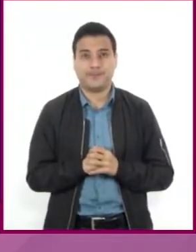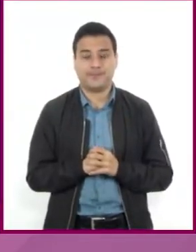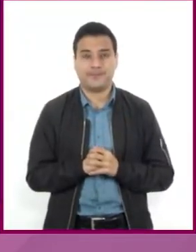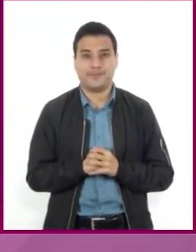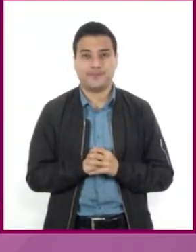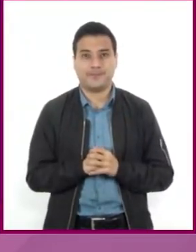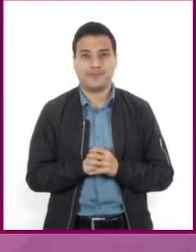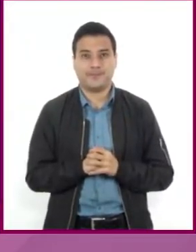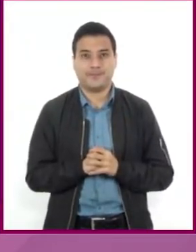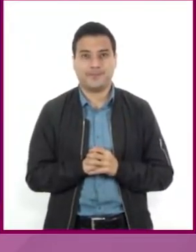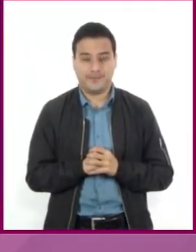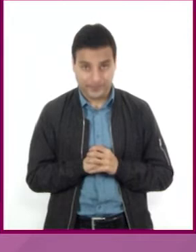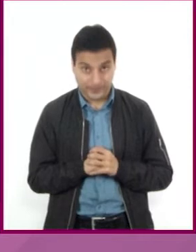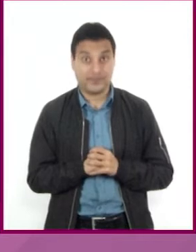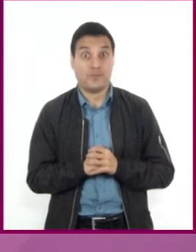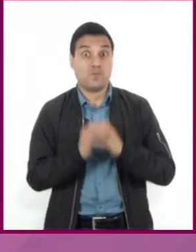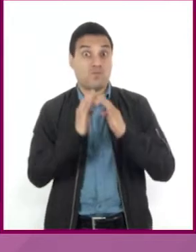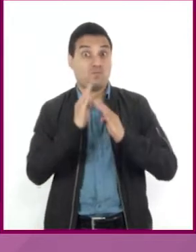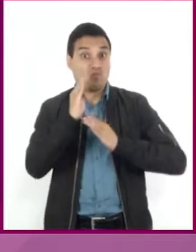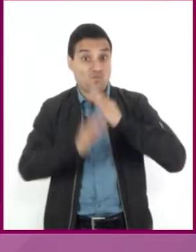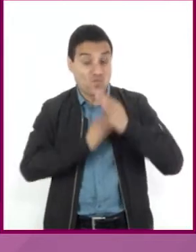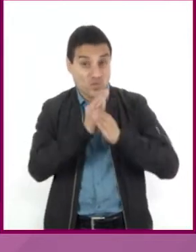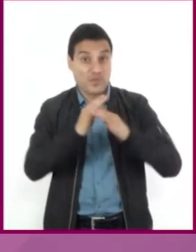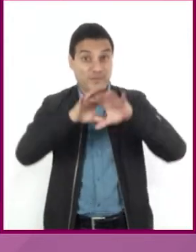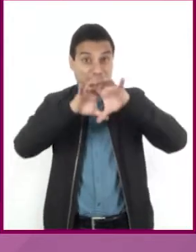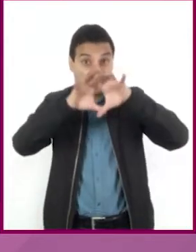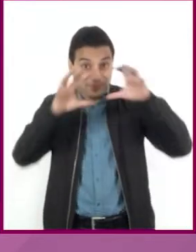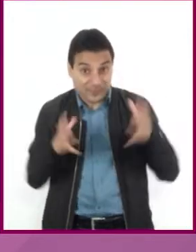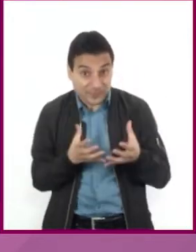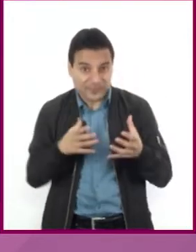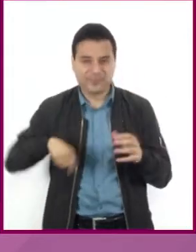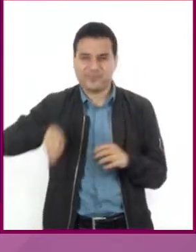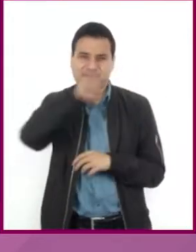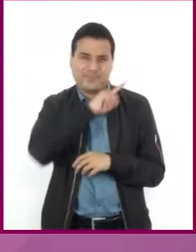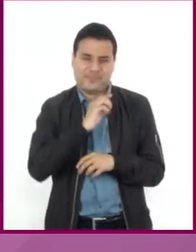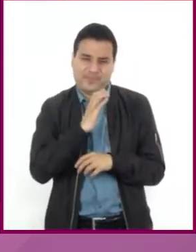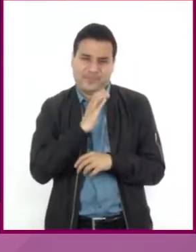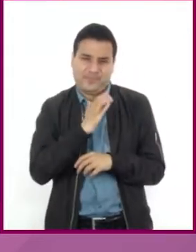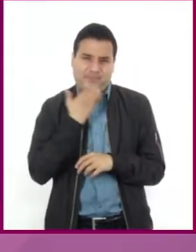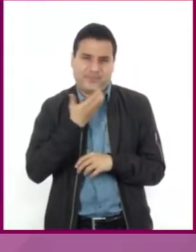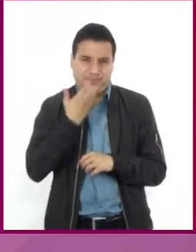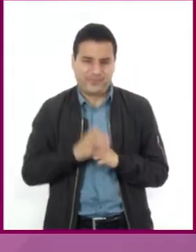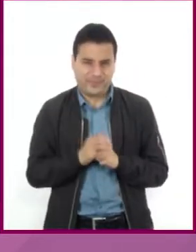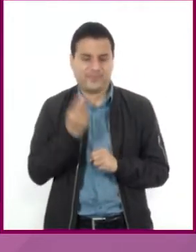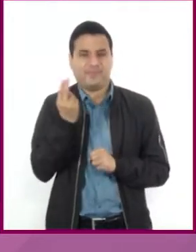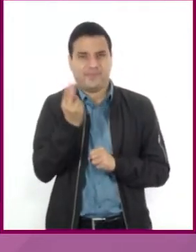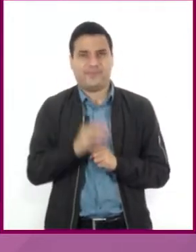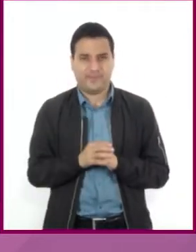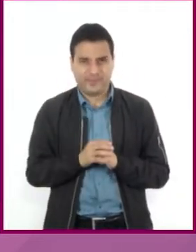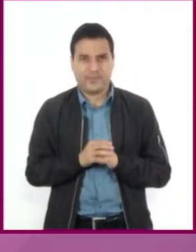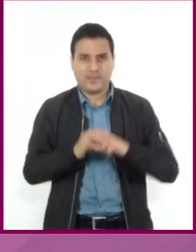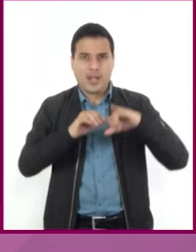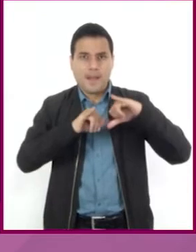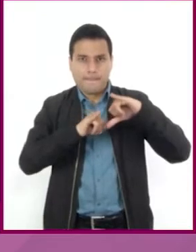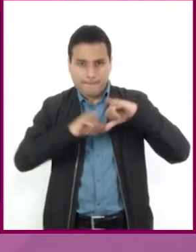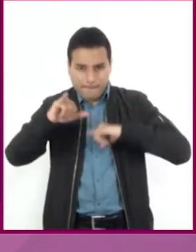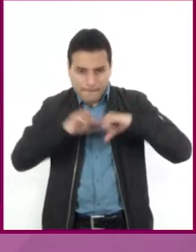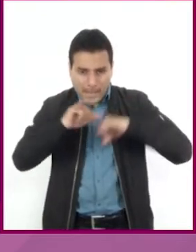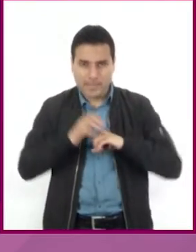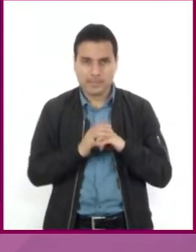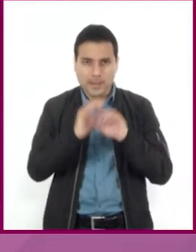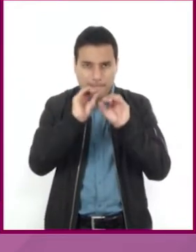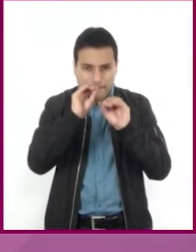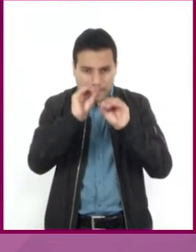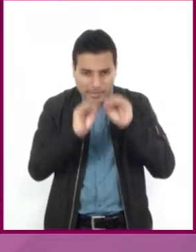En nuestro mundo, existen situaciones en las que es necesario hacer una representación plana o un